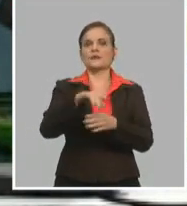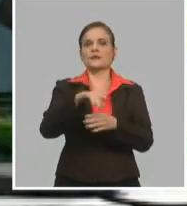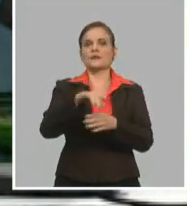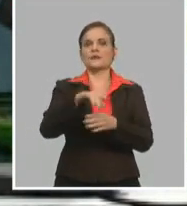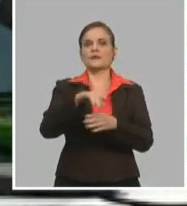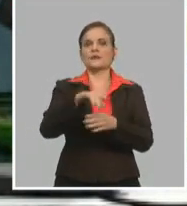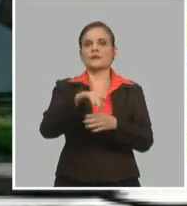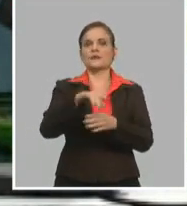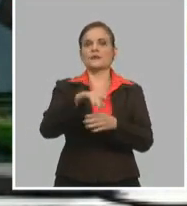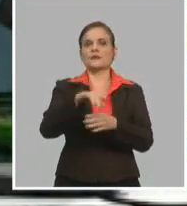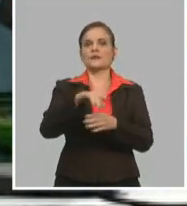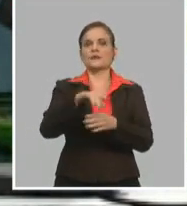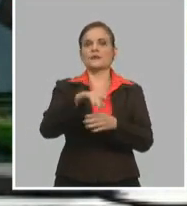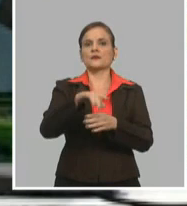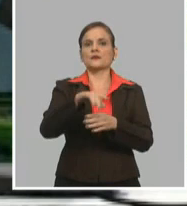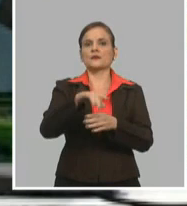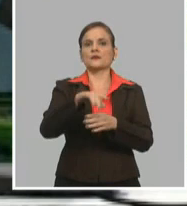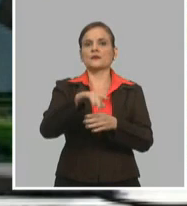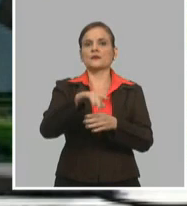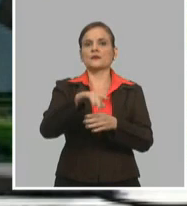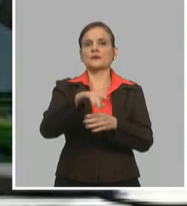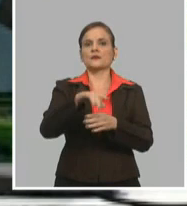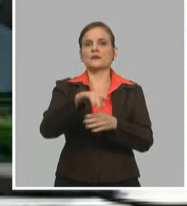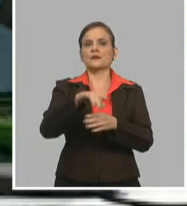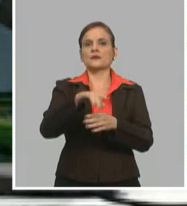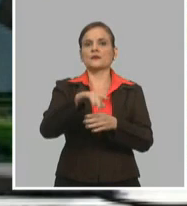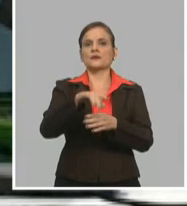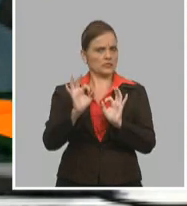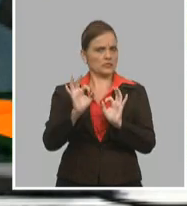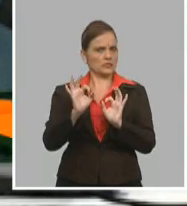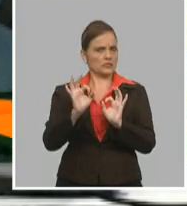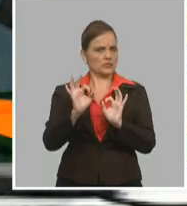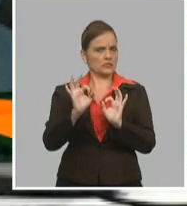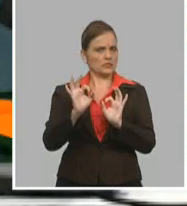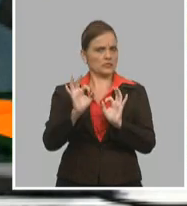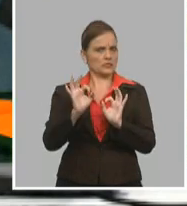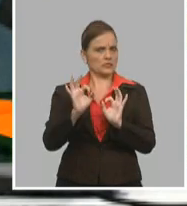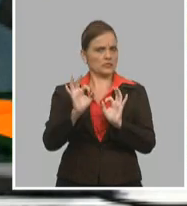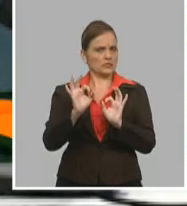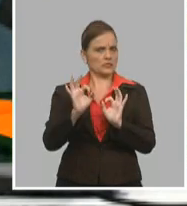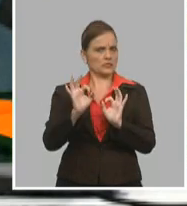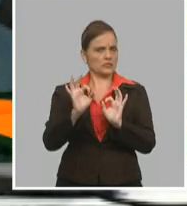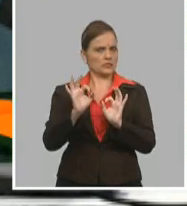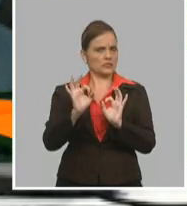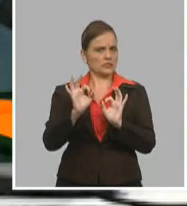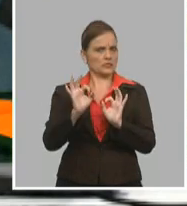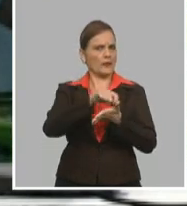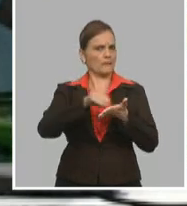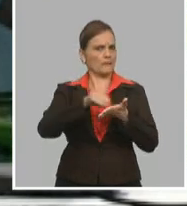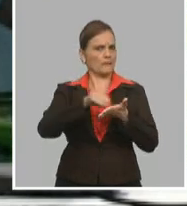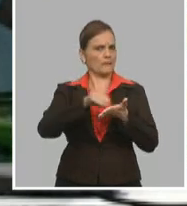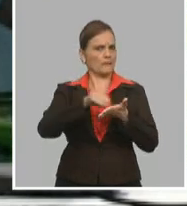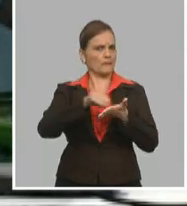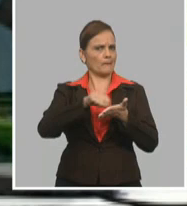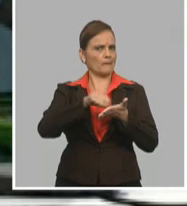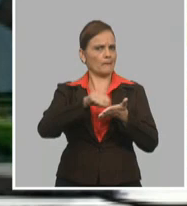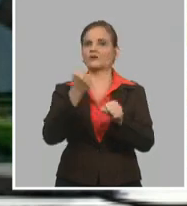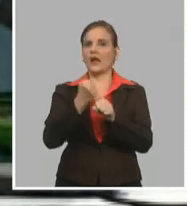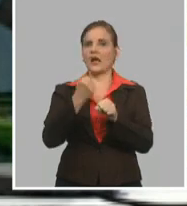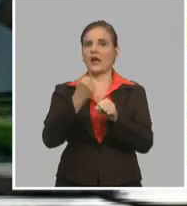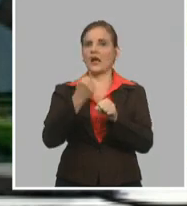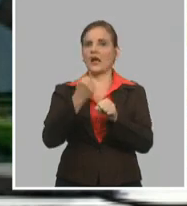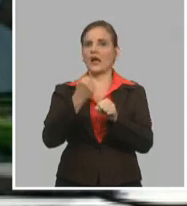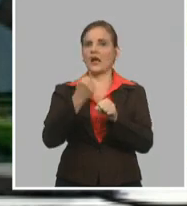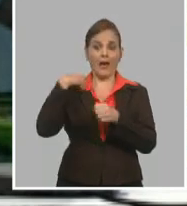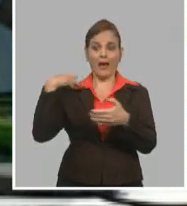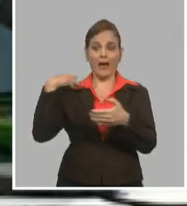ser Granma y puede ser Granma y así se diseñó por mucho tiempo y hace muchos años que Granma puede